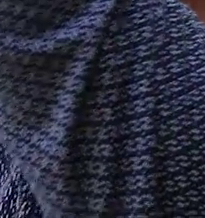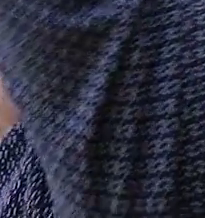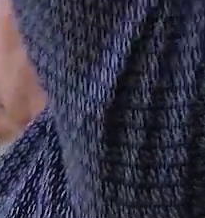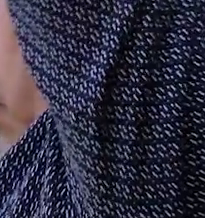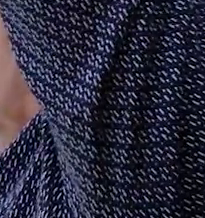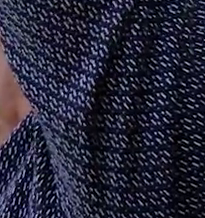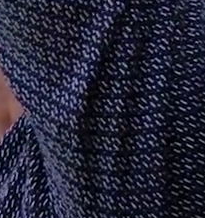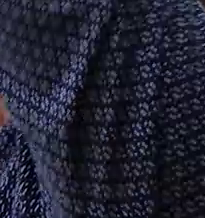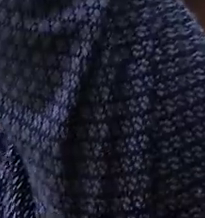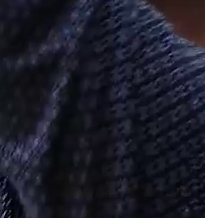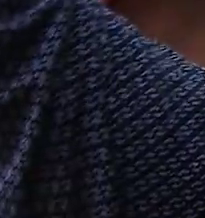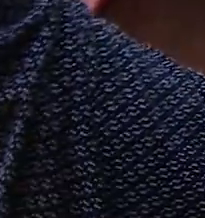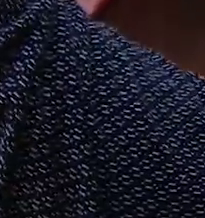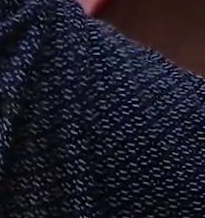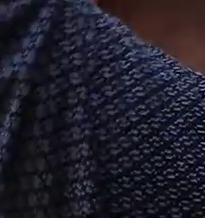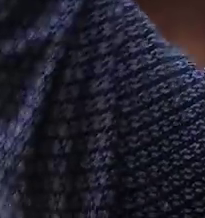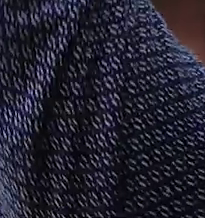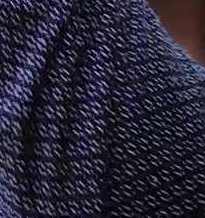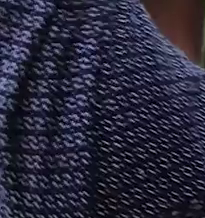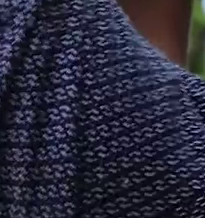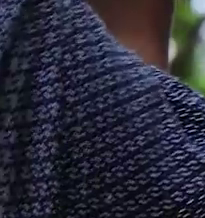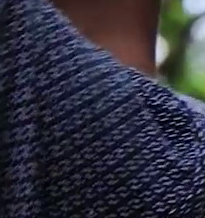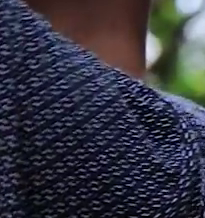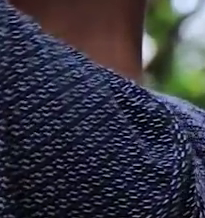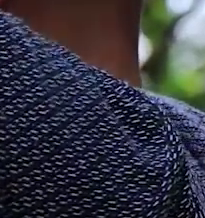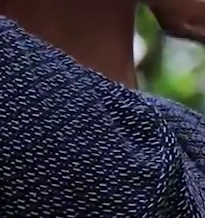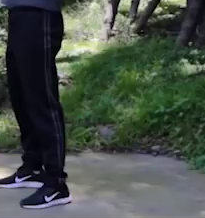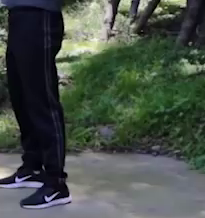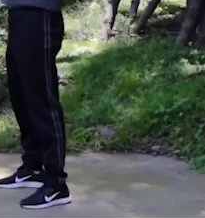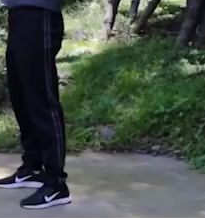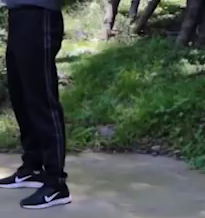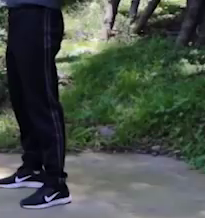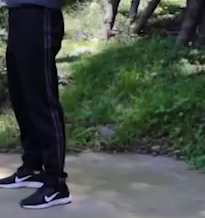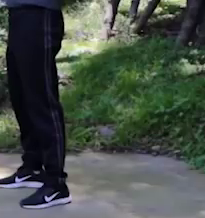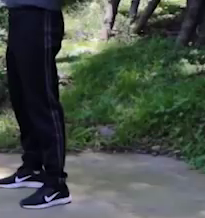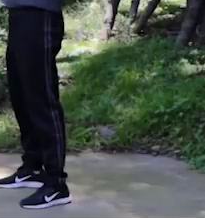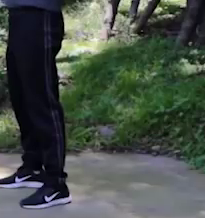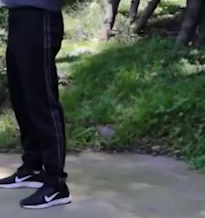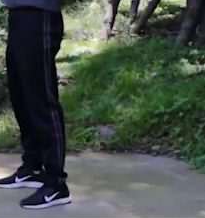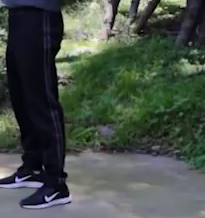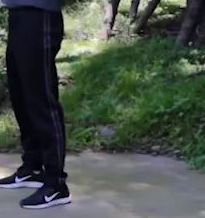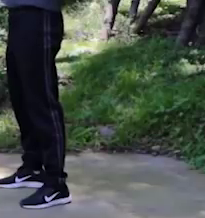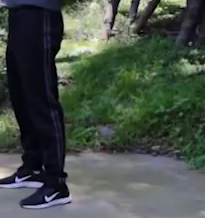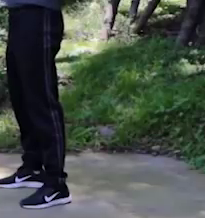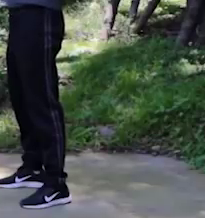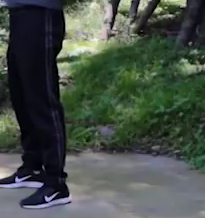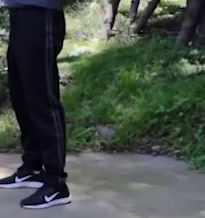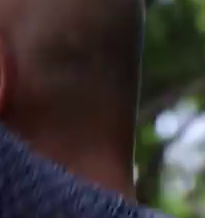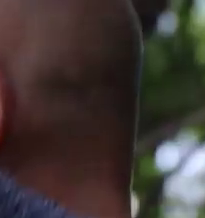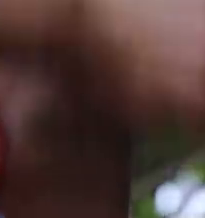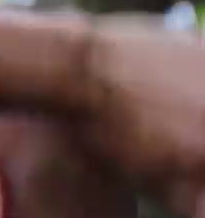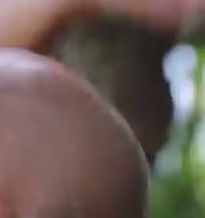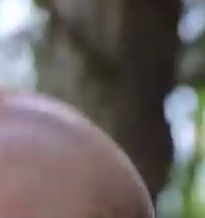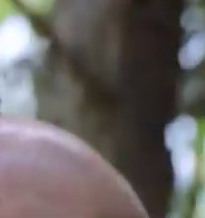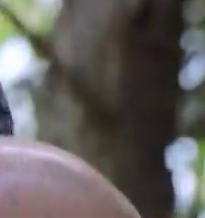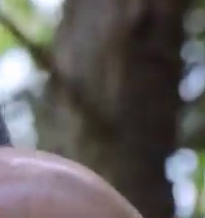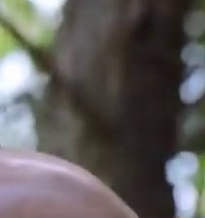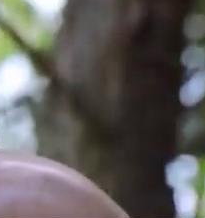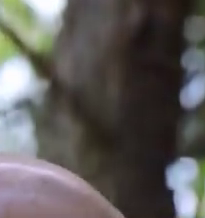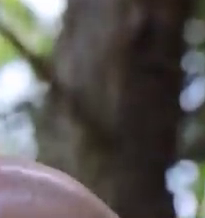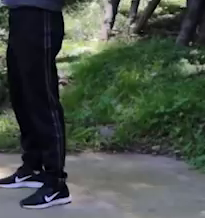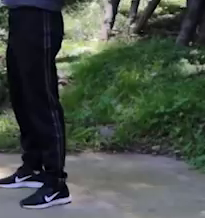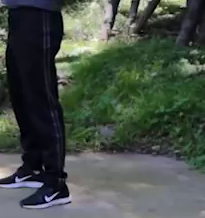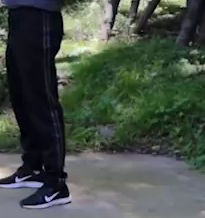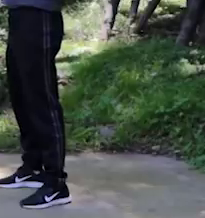quisiéramos alcanzar el cielo. Venga. Uno. Eso. Perfecto. Con fuerza. Que se vea. Bien, Jair. Muy